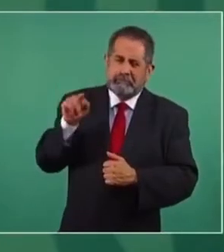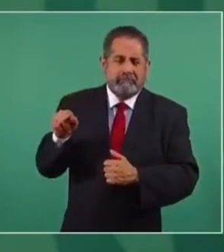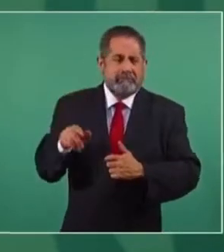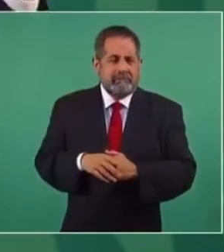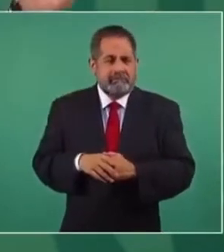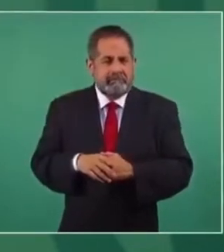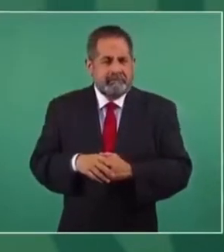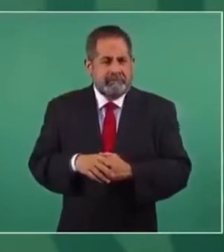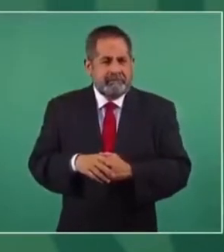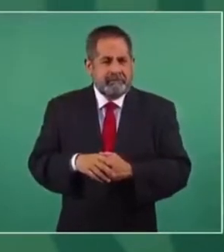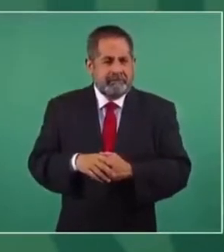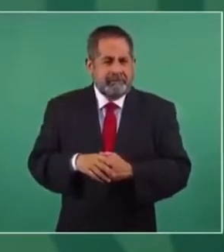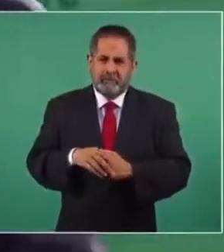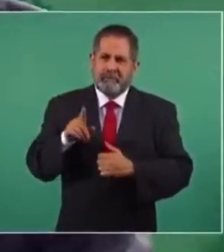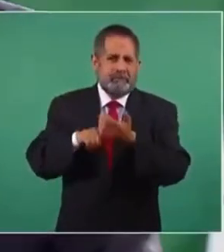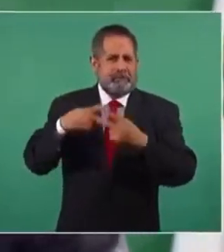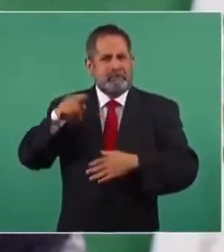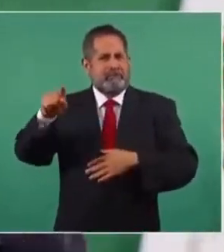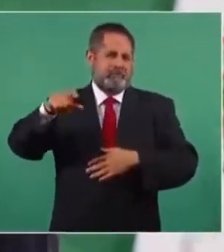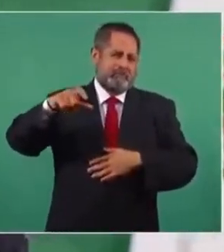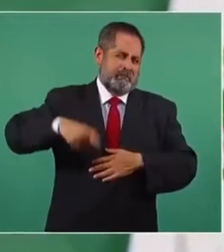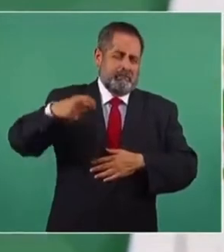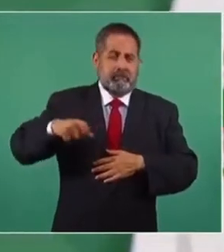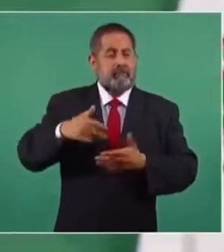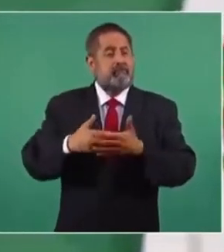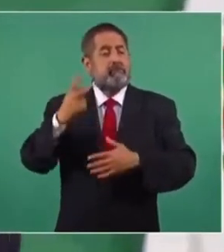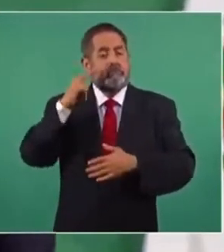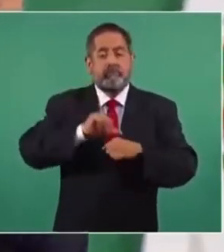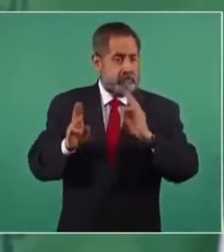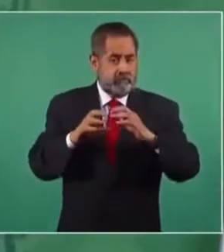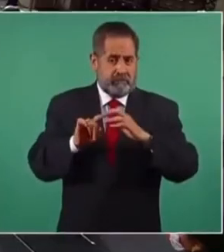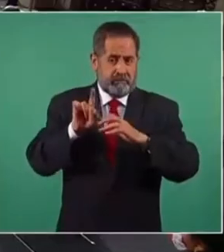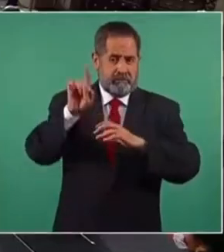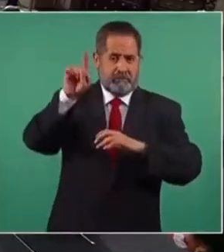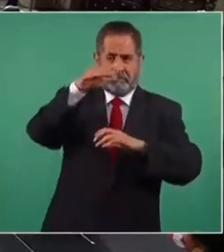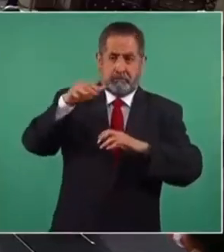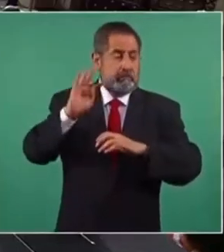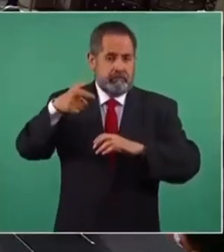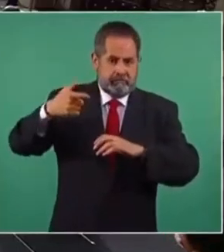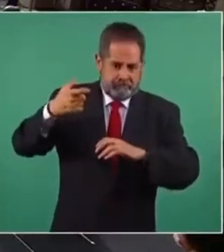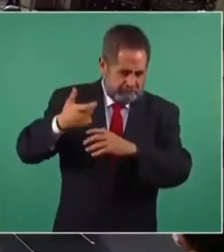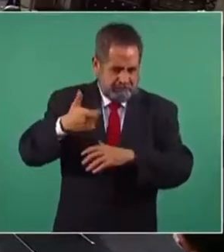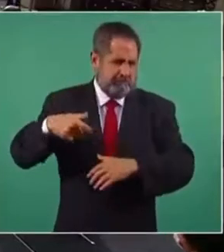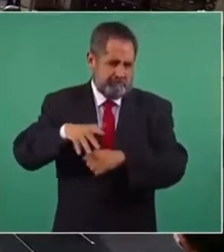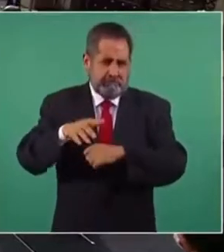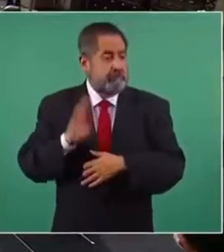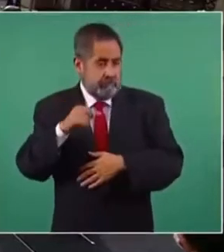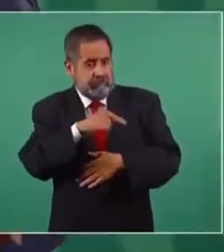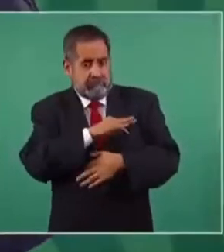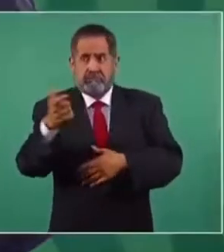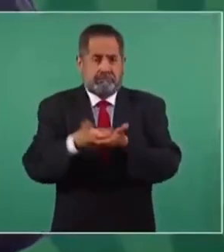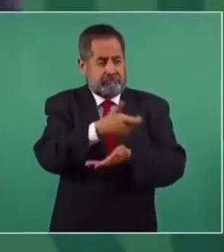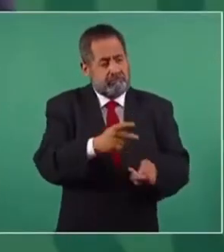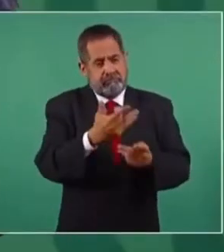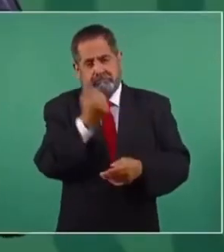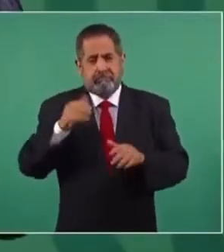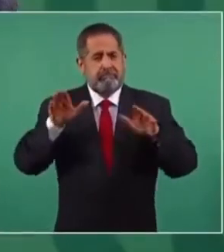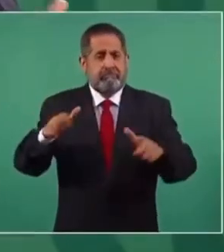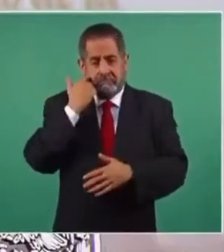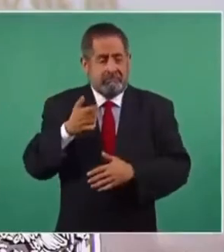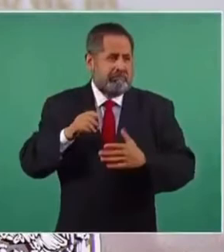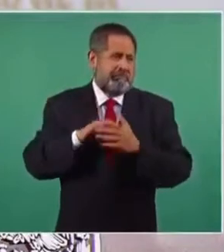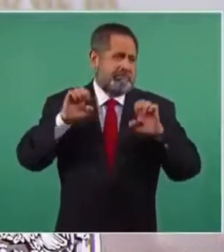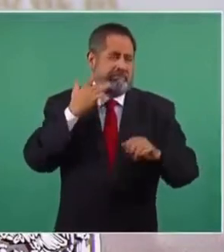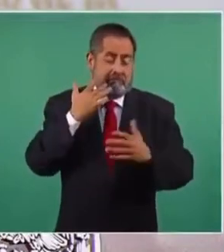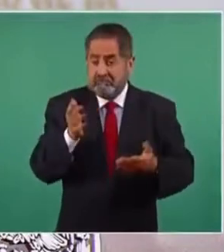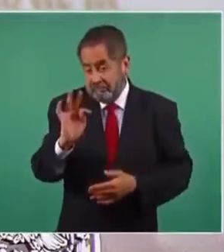de estos potentados que ahora ofrecen viajes al espacio, a lo mejor a uno de ellos, con todo respeto, le interesaría tener este avión